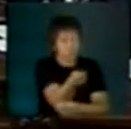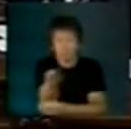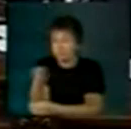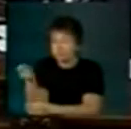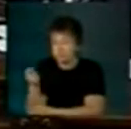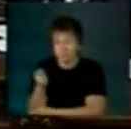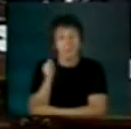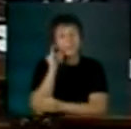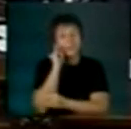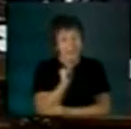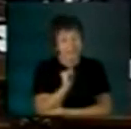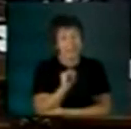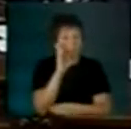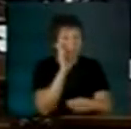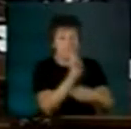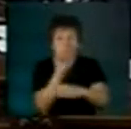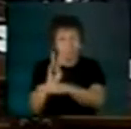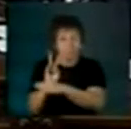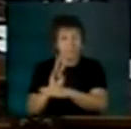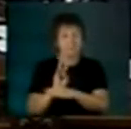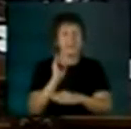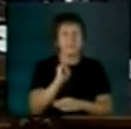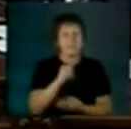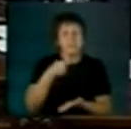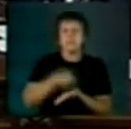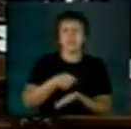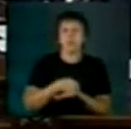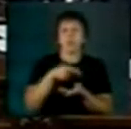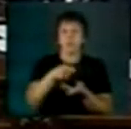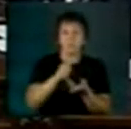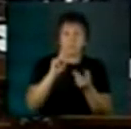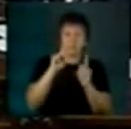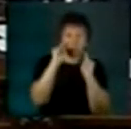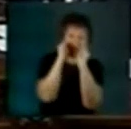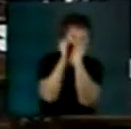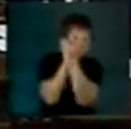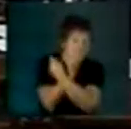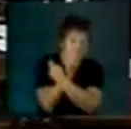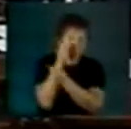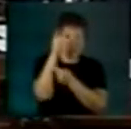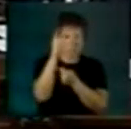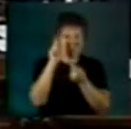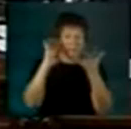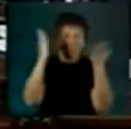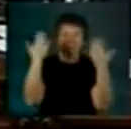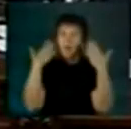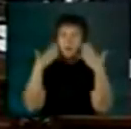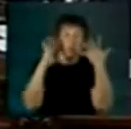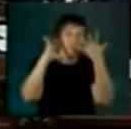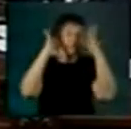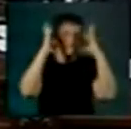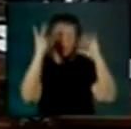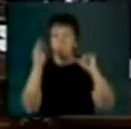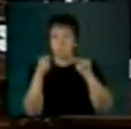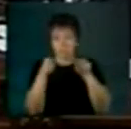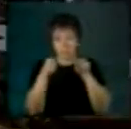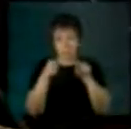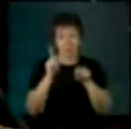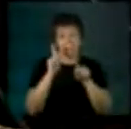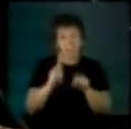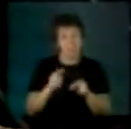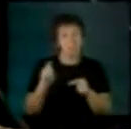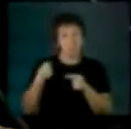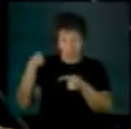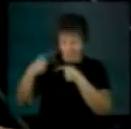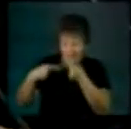son exigencias de la adaptación al cambio climático la investigación la recreación genética